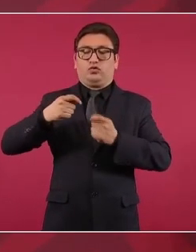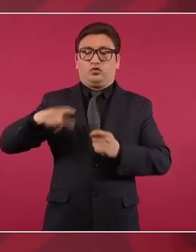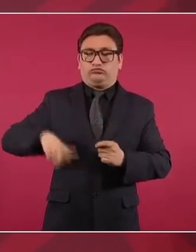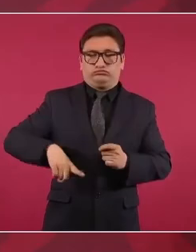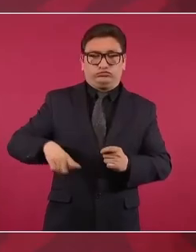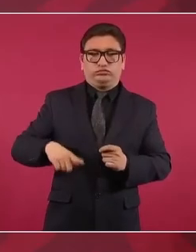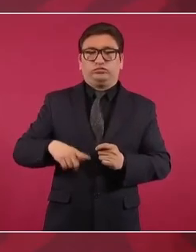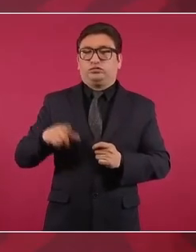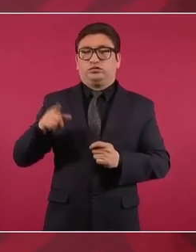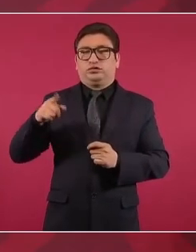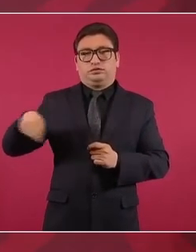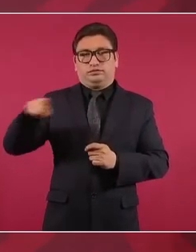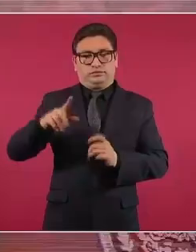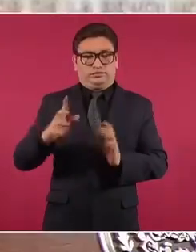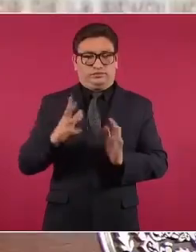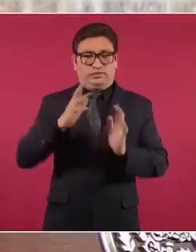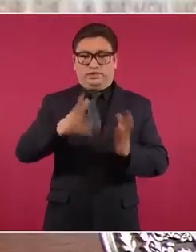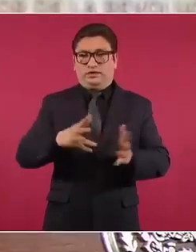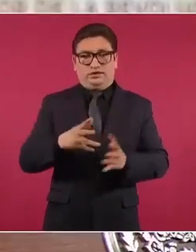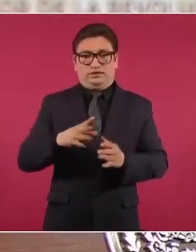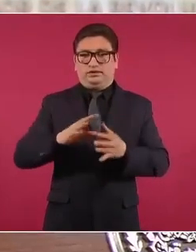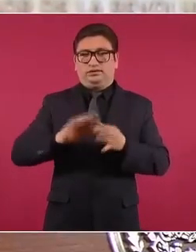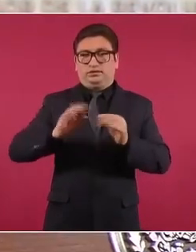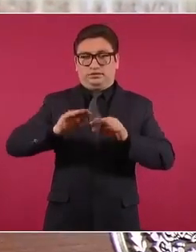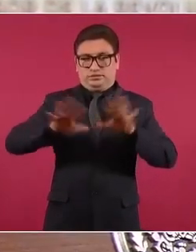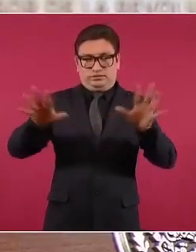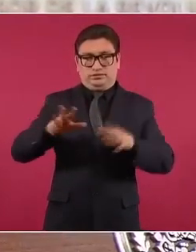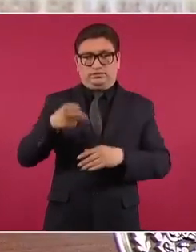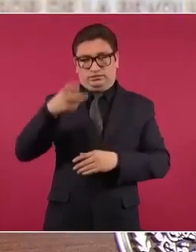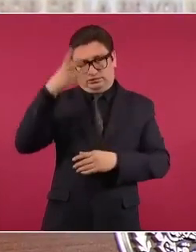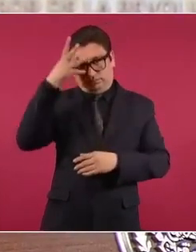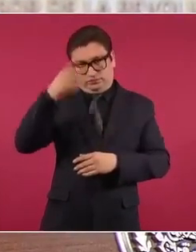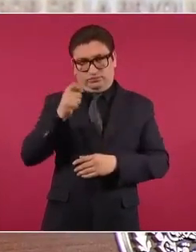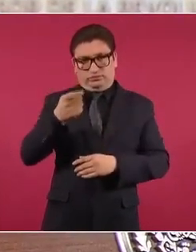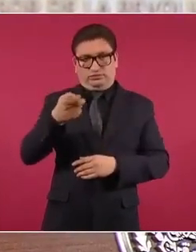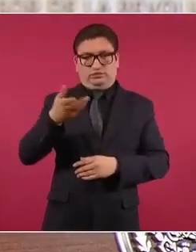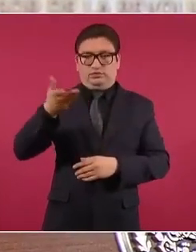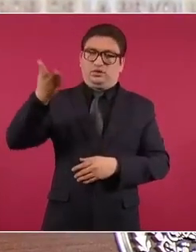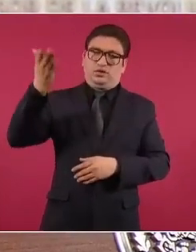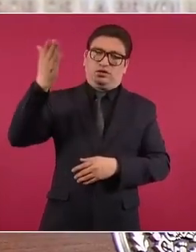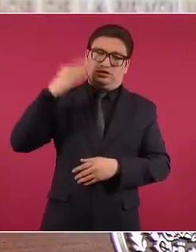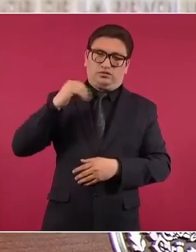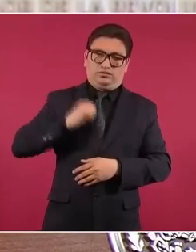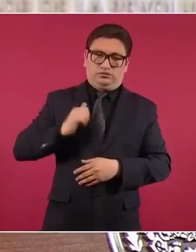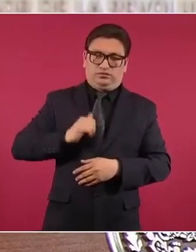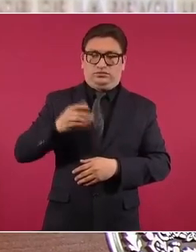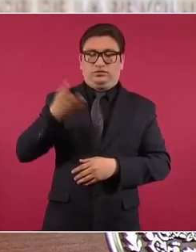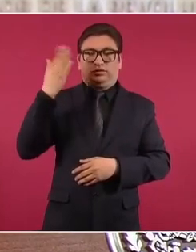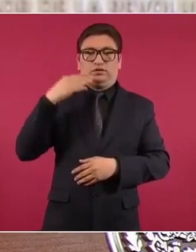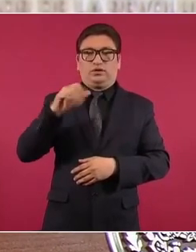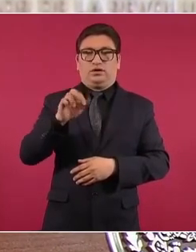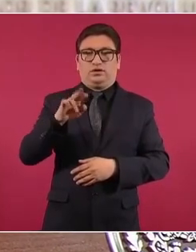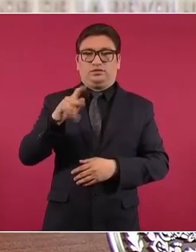Para decirlo con claridad, porque así se define desde la época de Aristóteles,